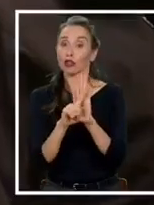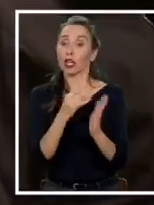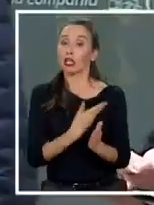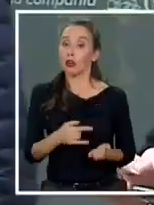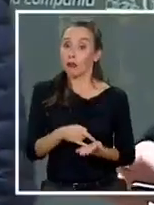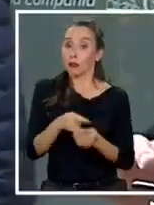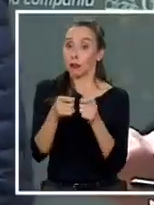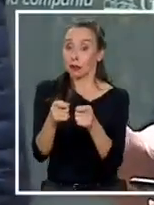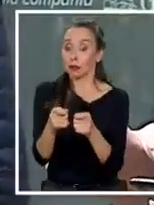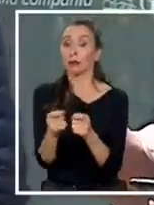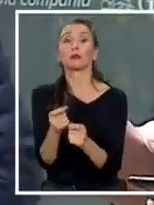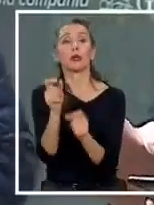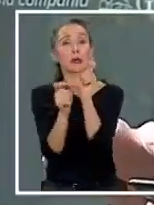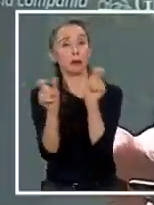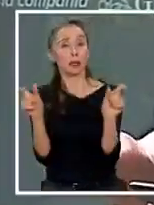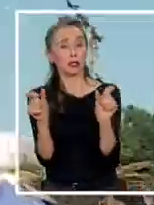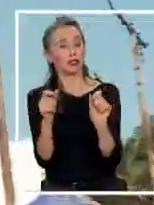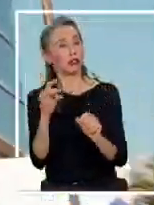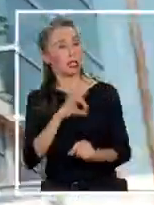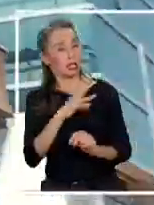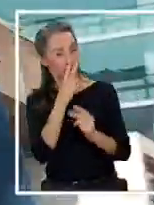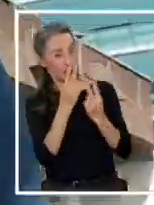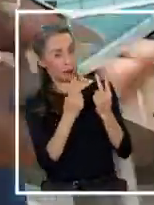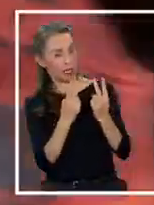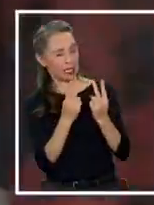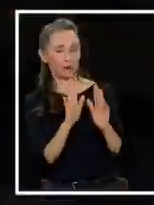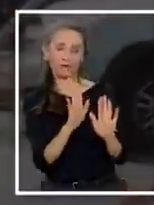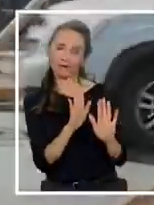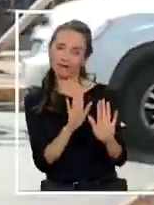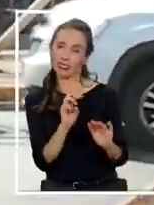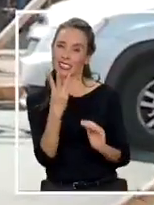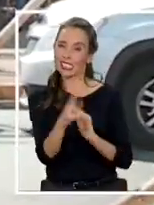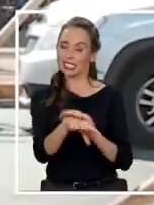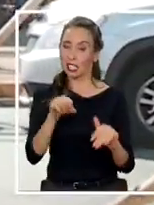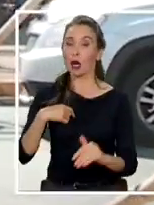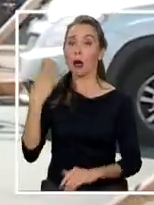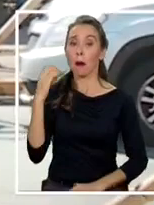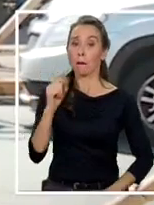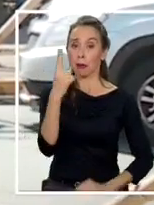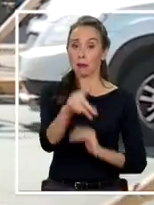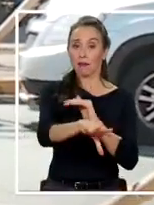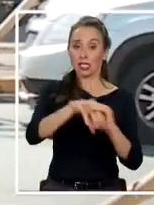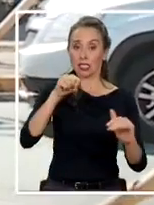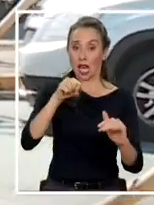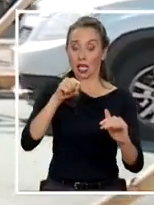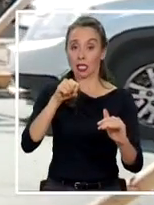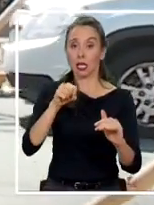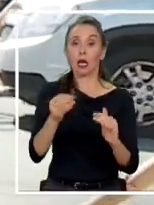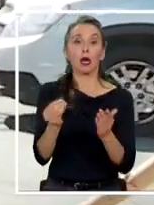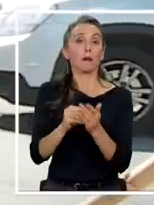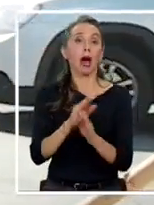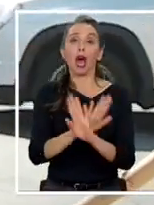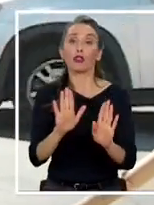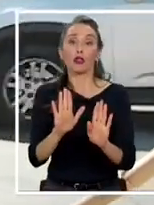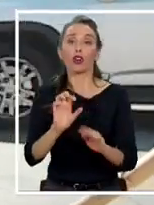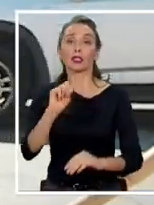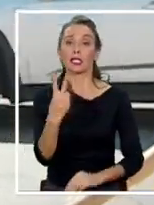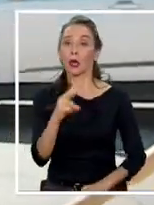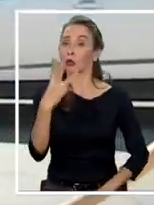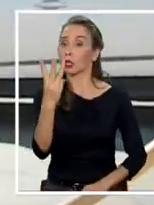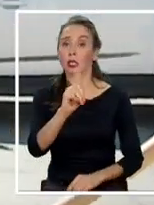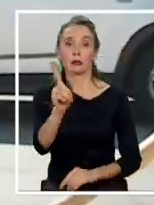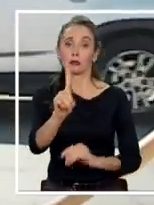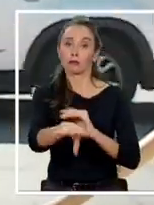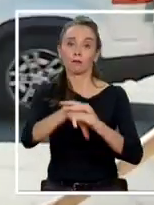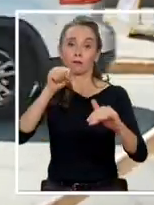No son pocos los chilenos que miran desde lejos el tercer retiro. Sé que es la primera vez y de ahí ya no tengo más retiro, no hay ni segundo, ni